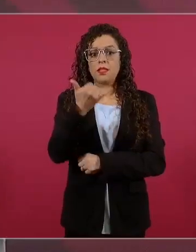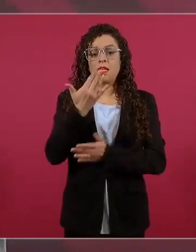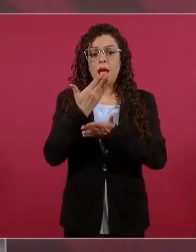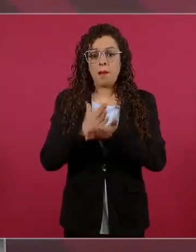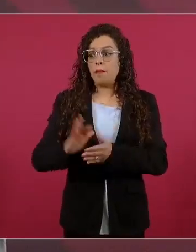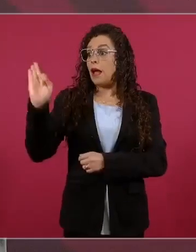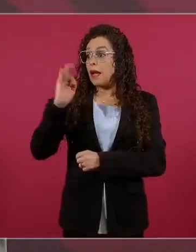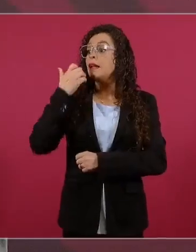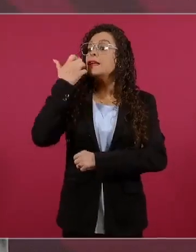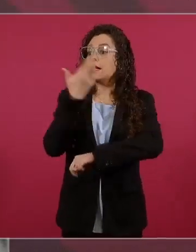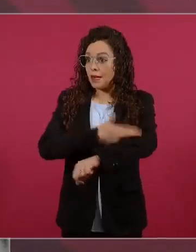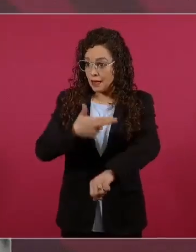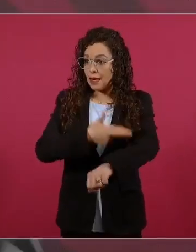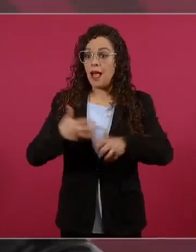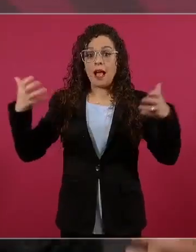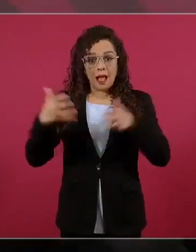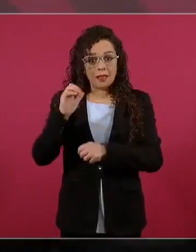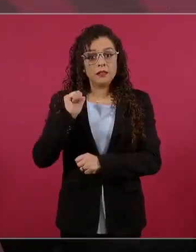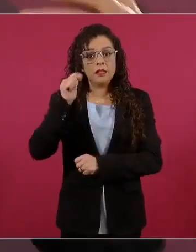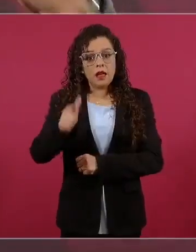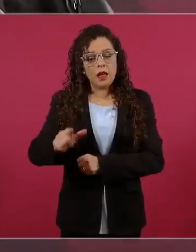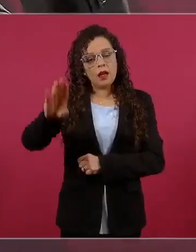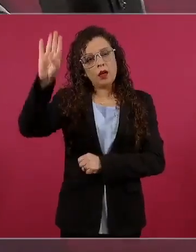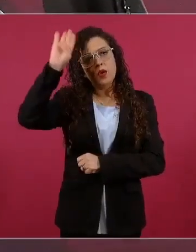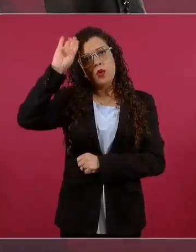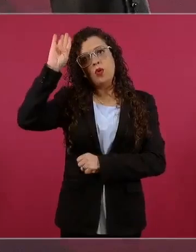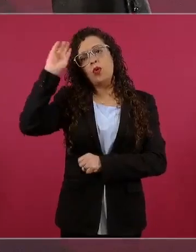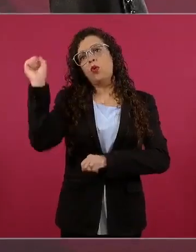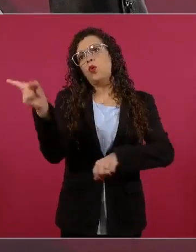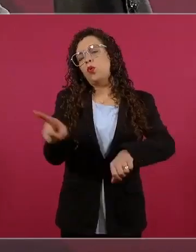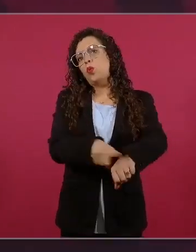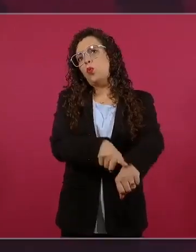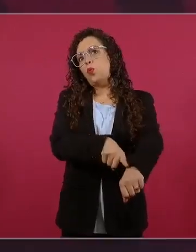porque cuesta muchísimo mantener